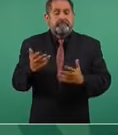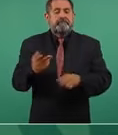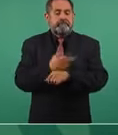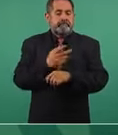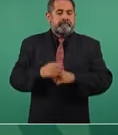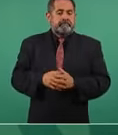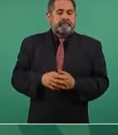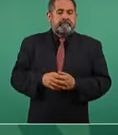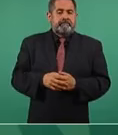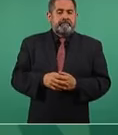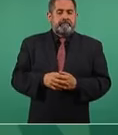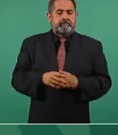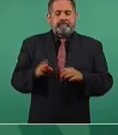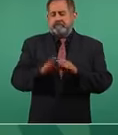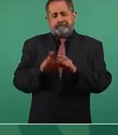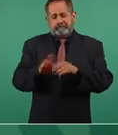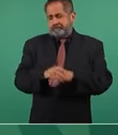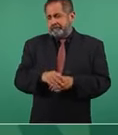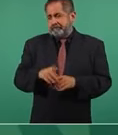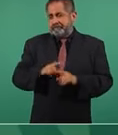esperándonos. No,